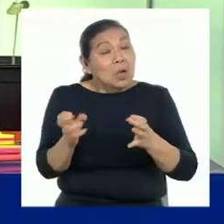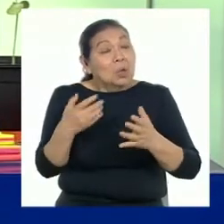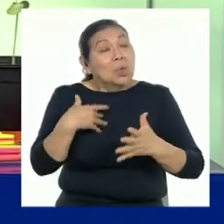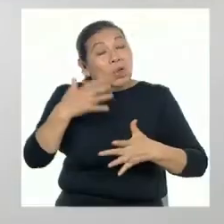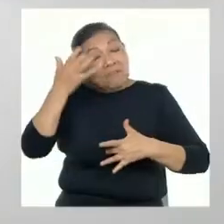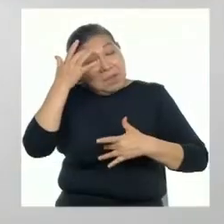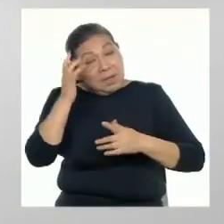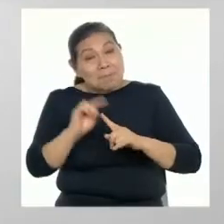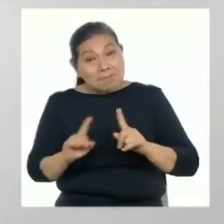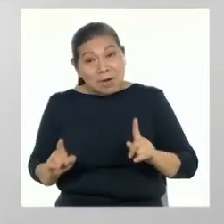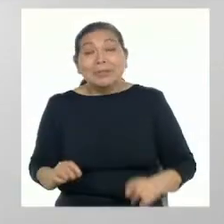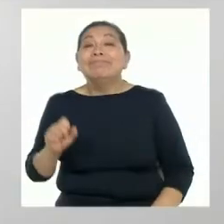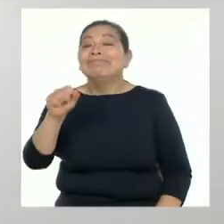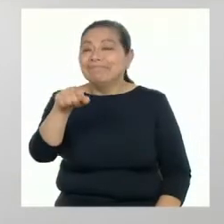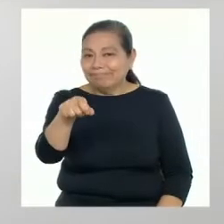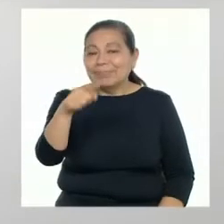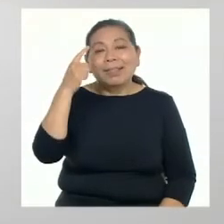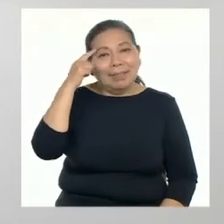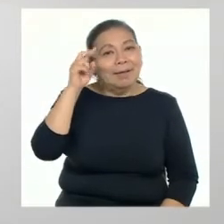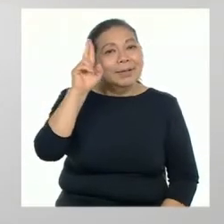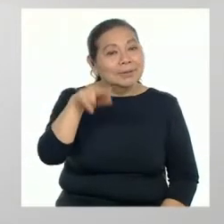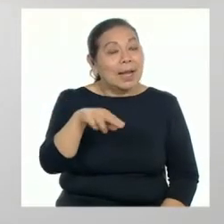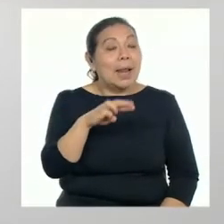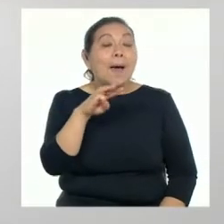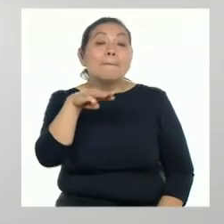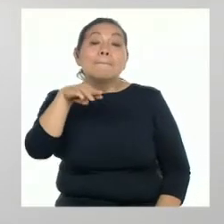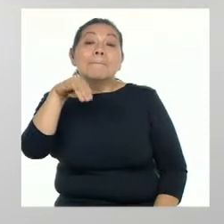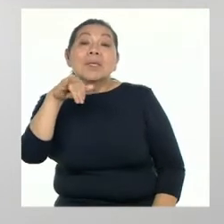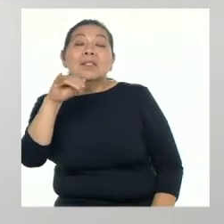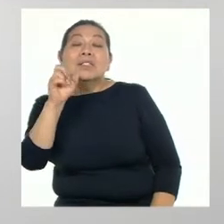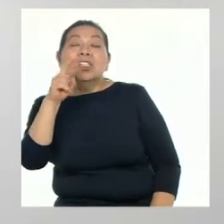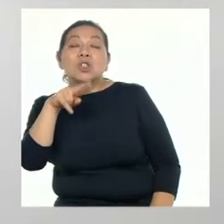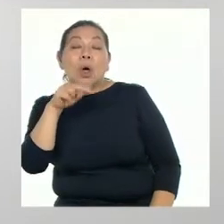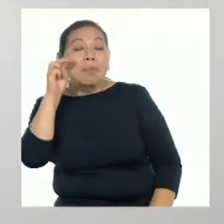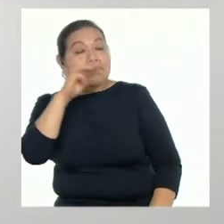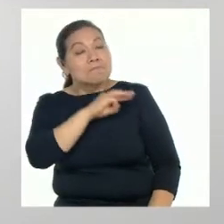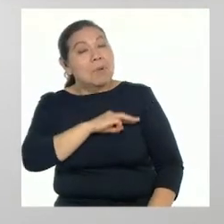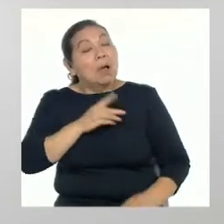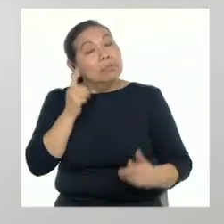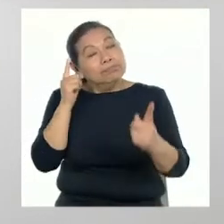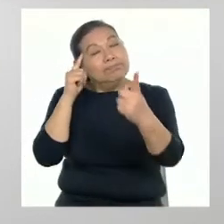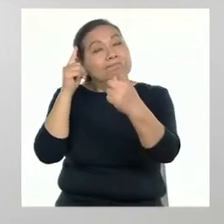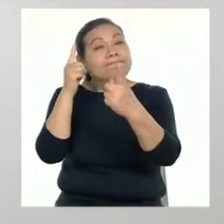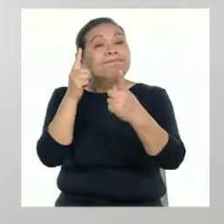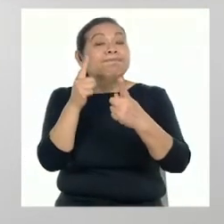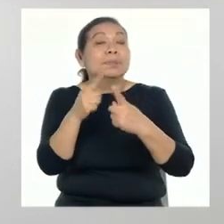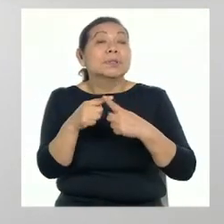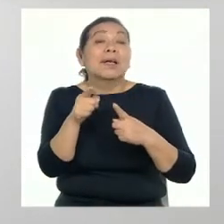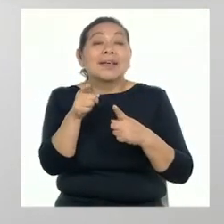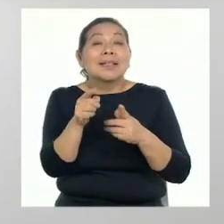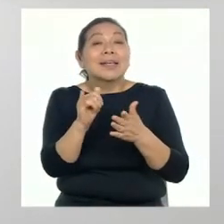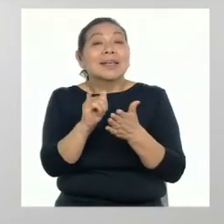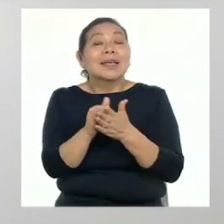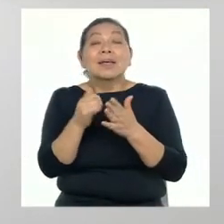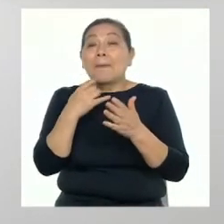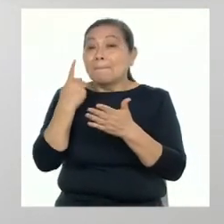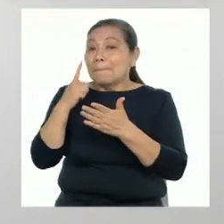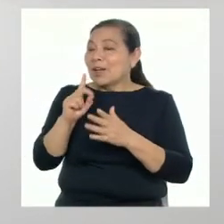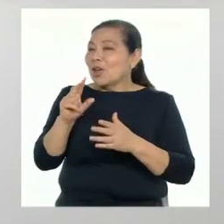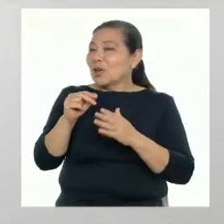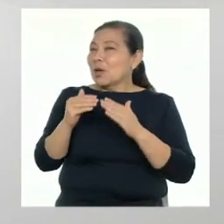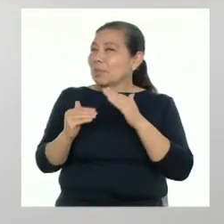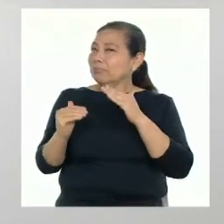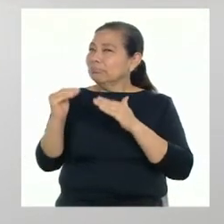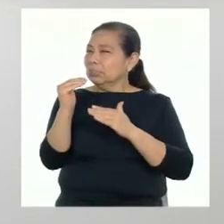sanar sus males. Exacto. La misión es lo que tienes que hacer para lograr alcanzar tus metas. Es aquella que nos sirve de